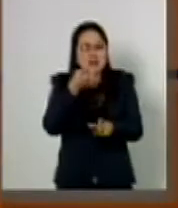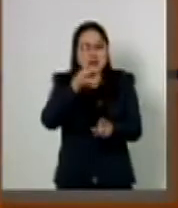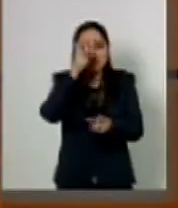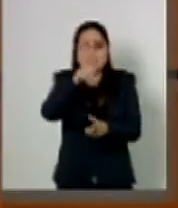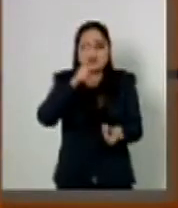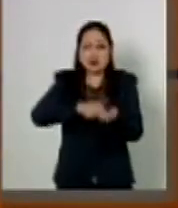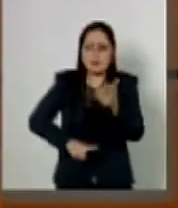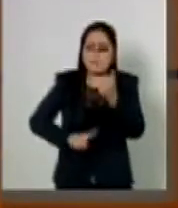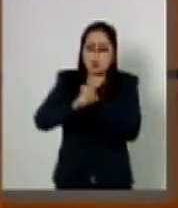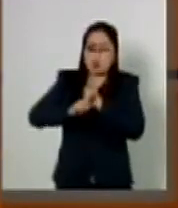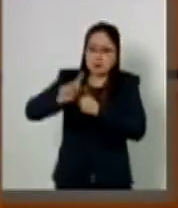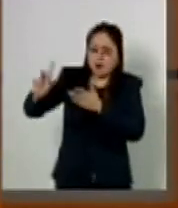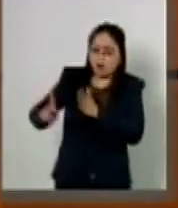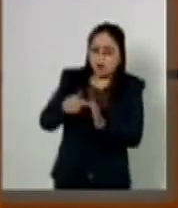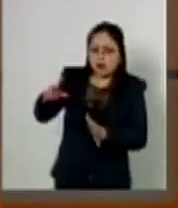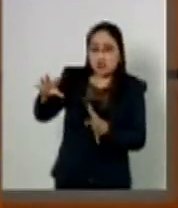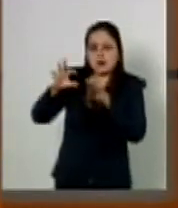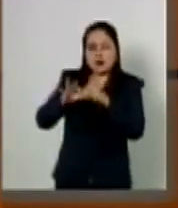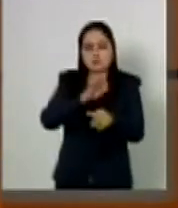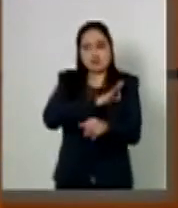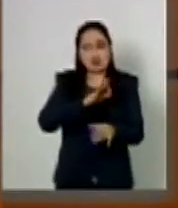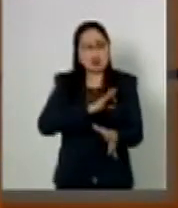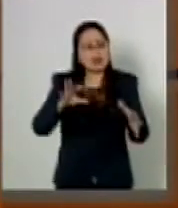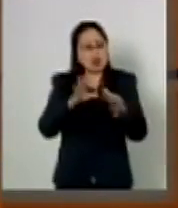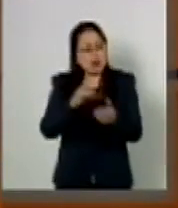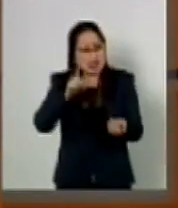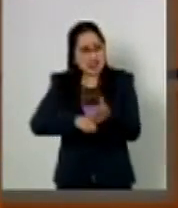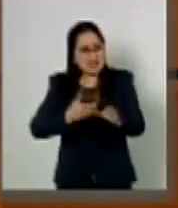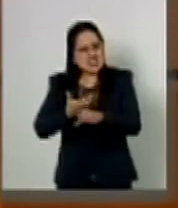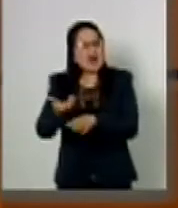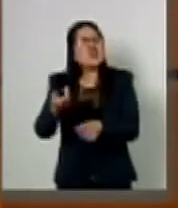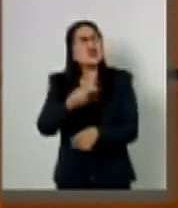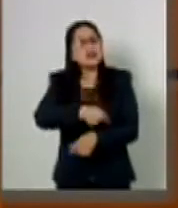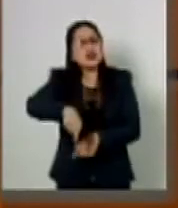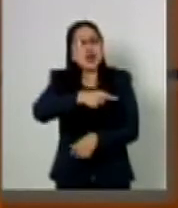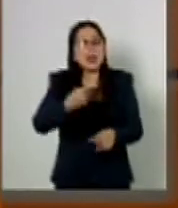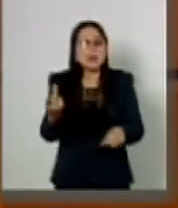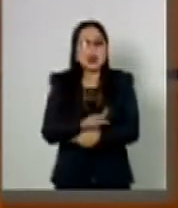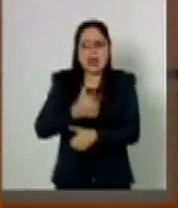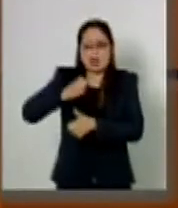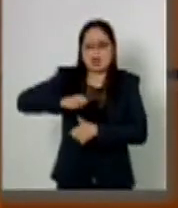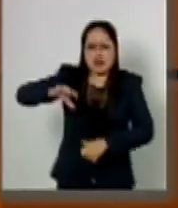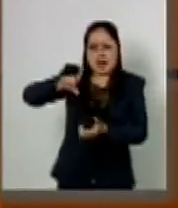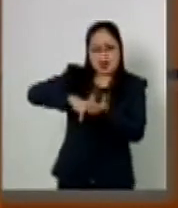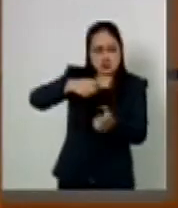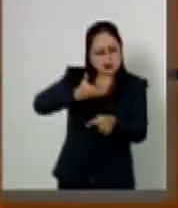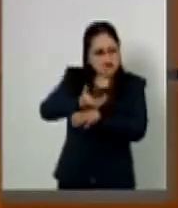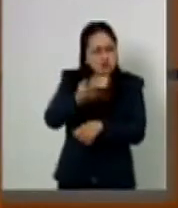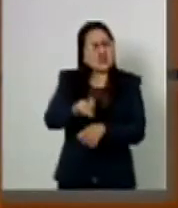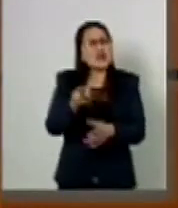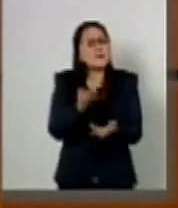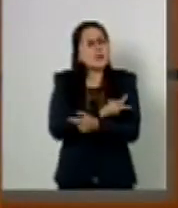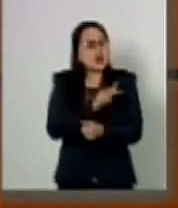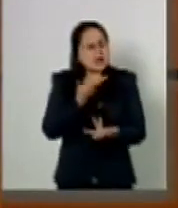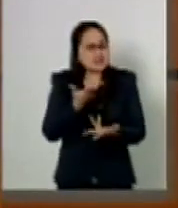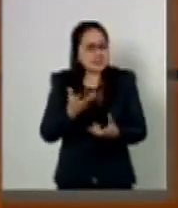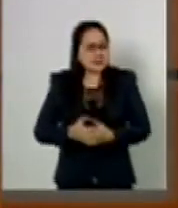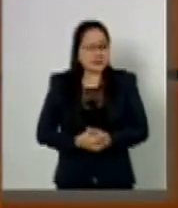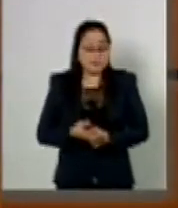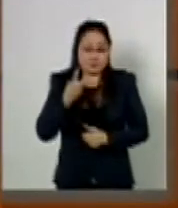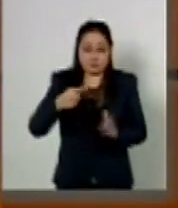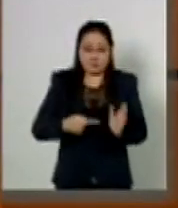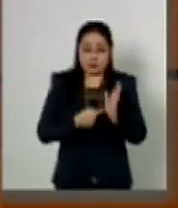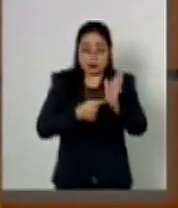problema del restablecimiento de las capacidades locales, de las autoridades locales. Esta debiera ser la